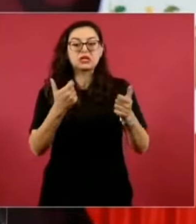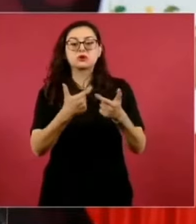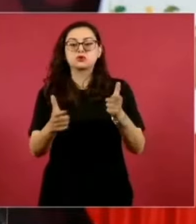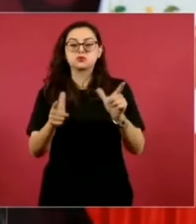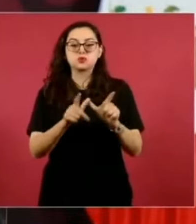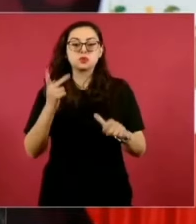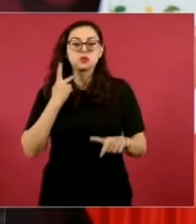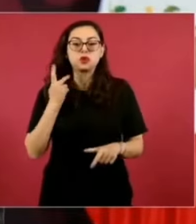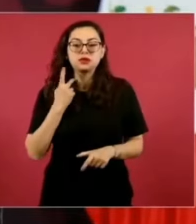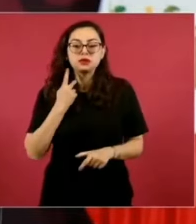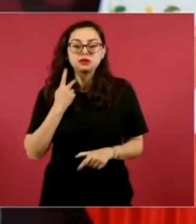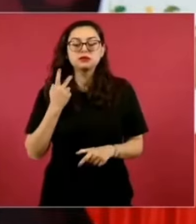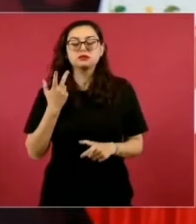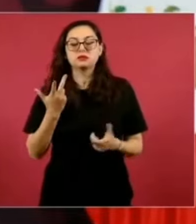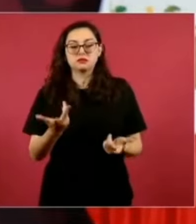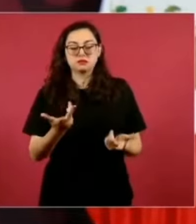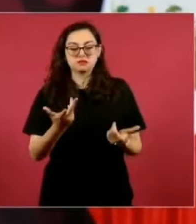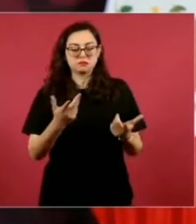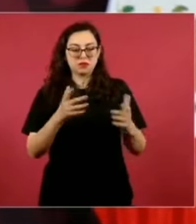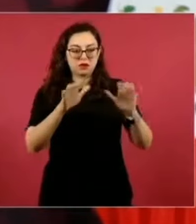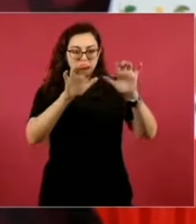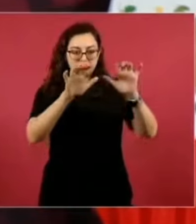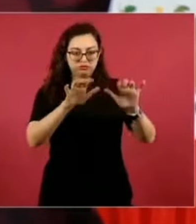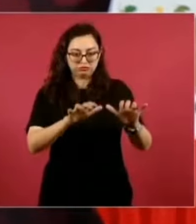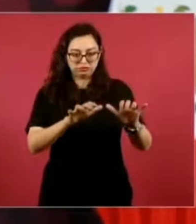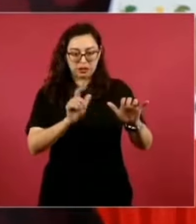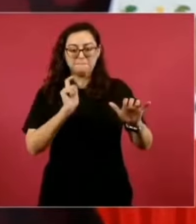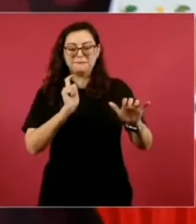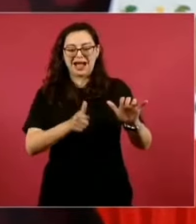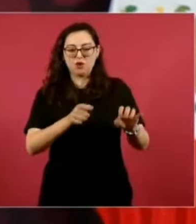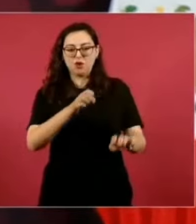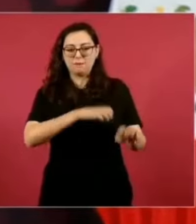y le ponían inserción pagada.